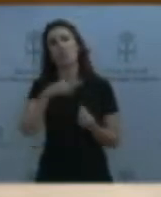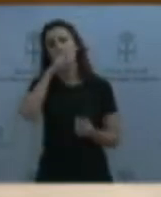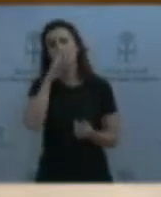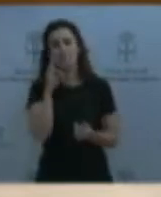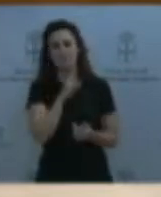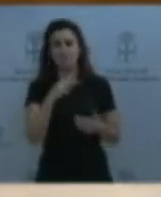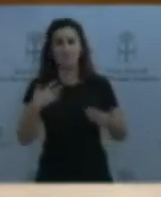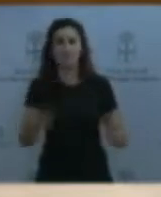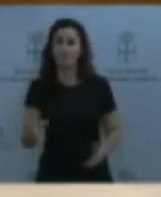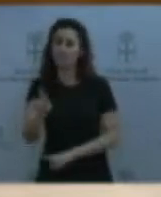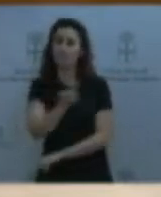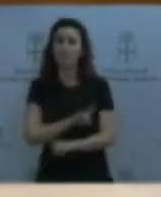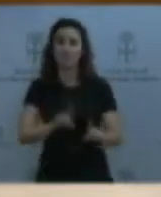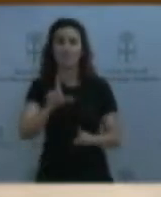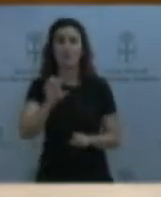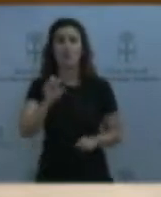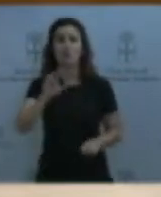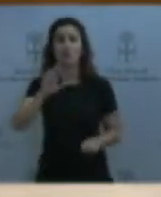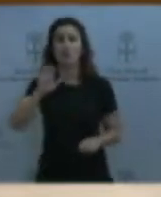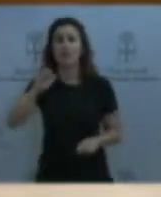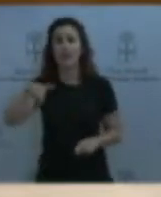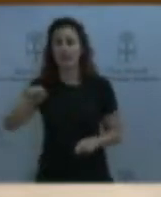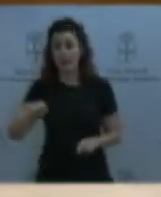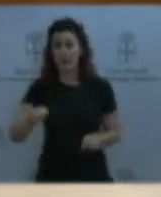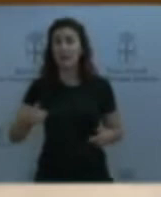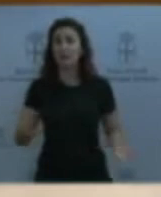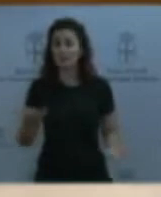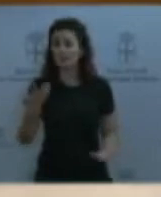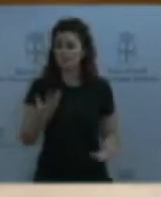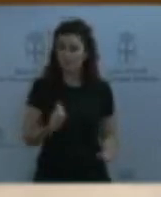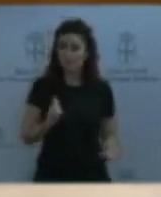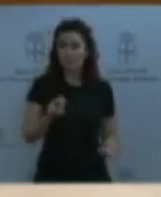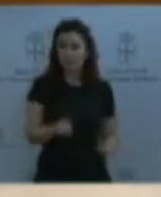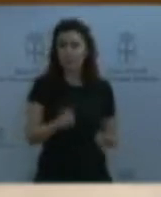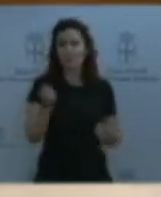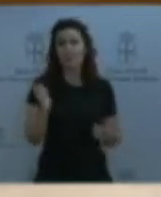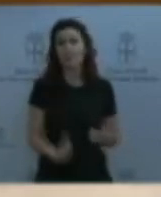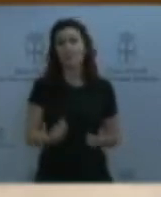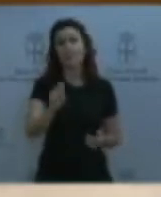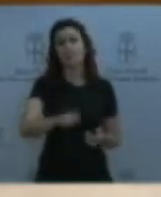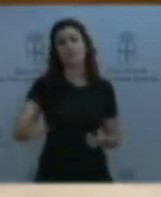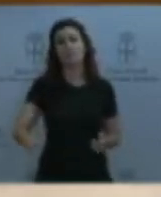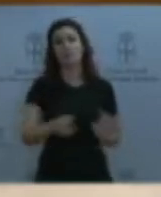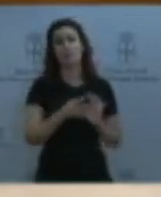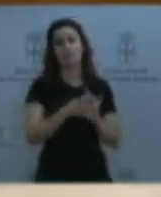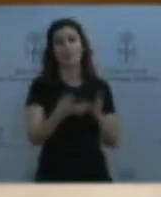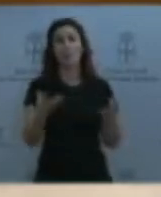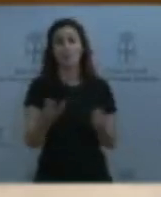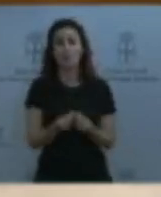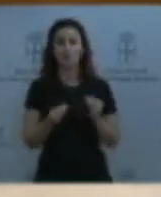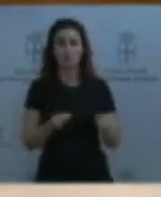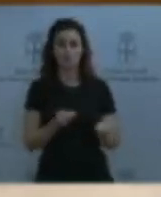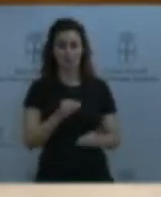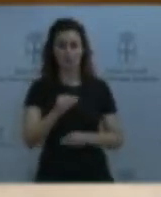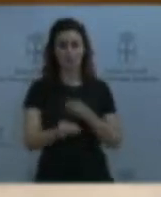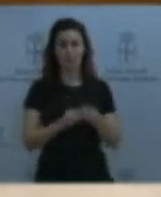Y, mire, hasta lo que tiene que ver con los profesionales, realizan lo que es el guión también del desmantelamiento de un servicio público.